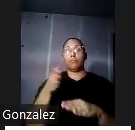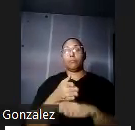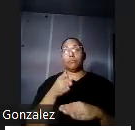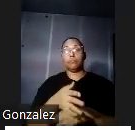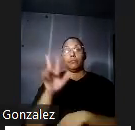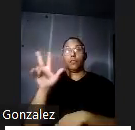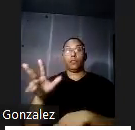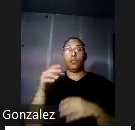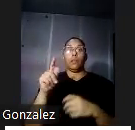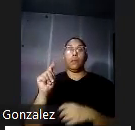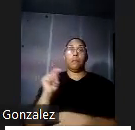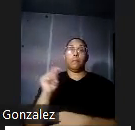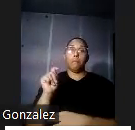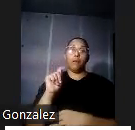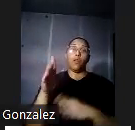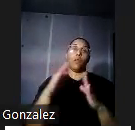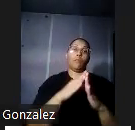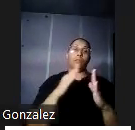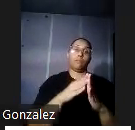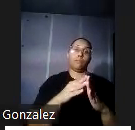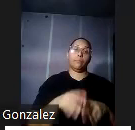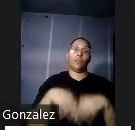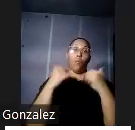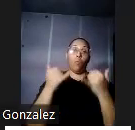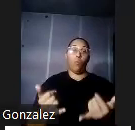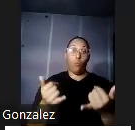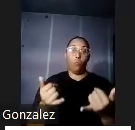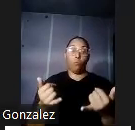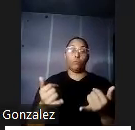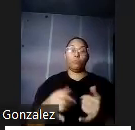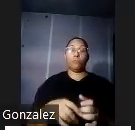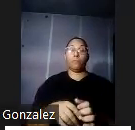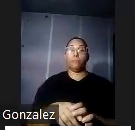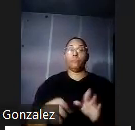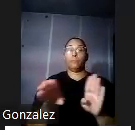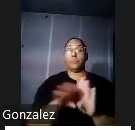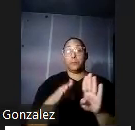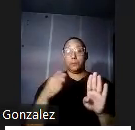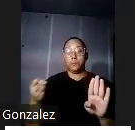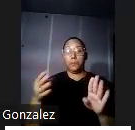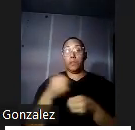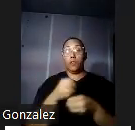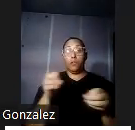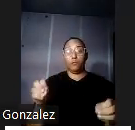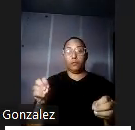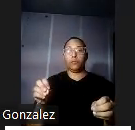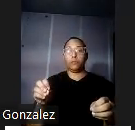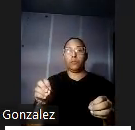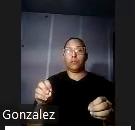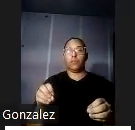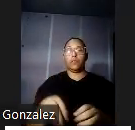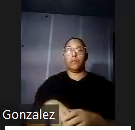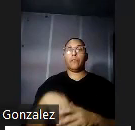de la casa y aquí tenemos una vista hoy ¿verdad? de lo que es lo que fue el despacho el doctor aquí tenemos una